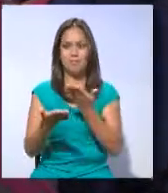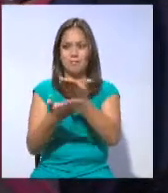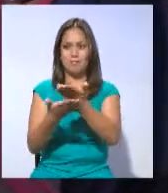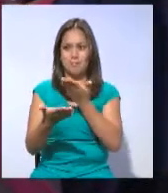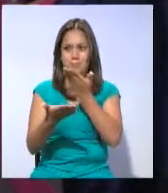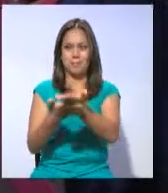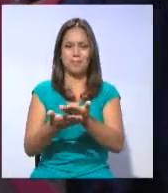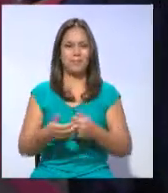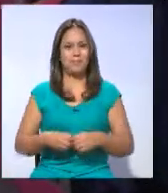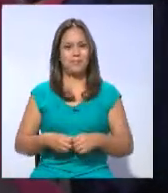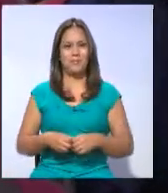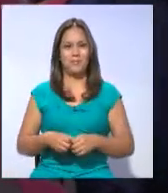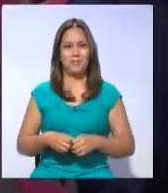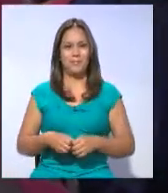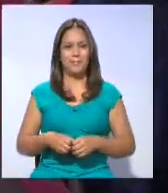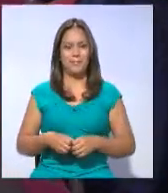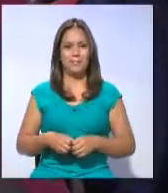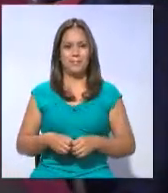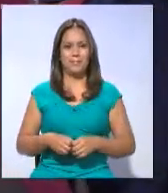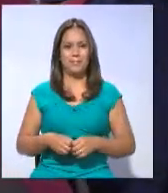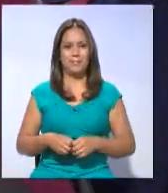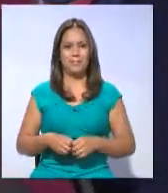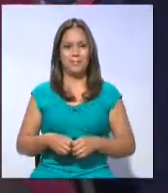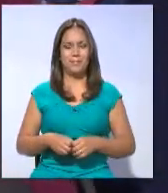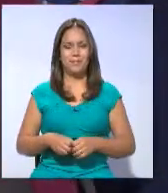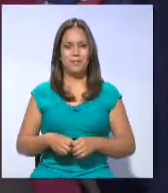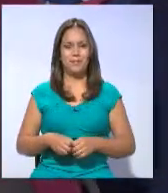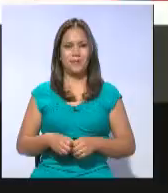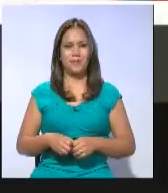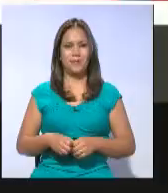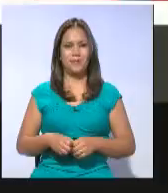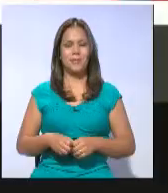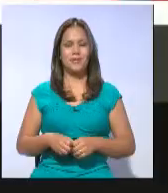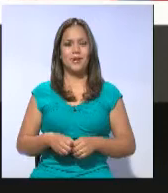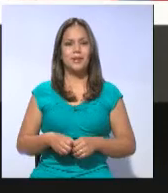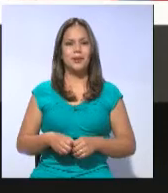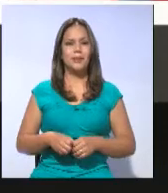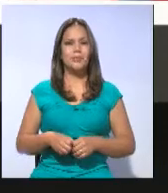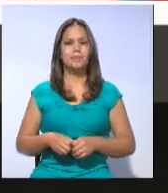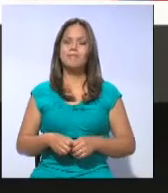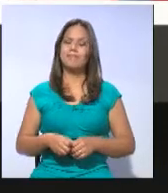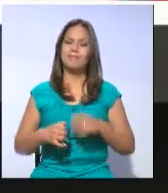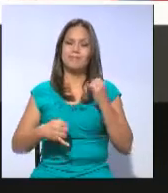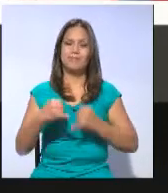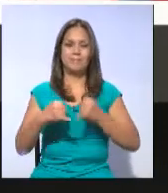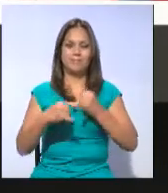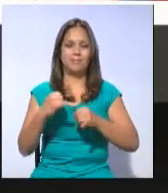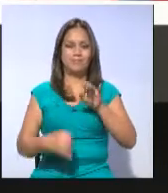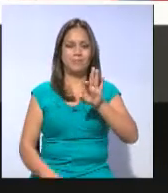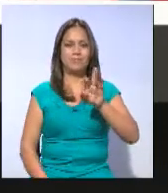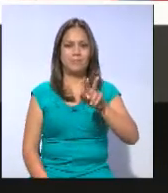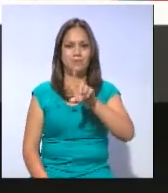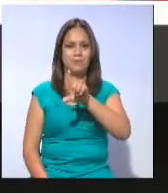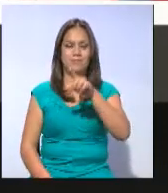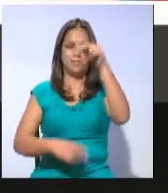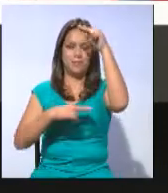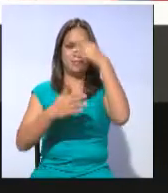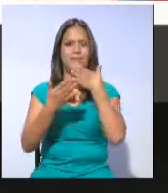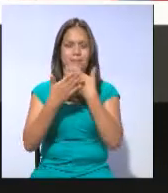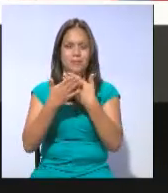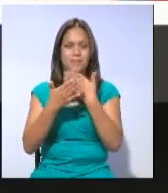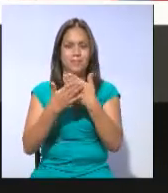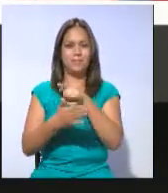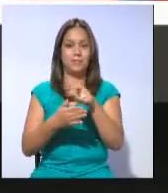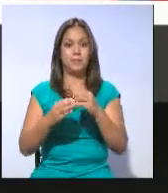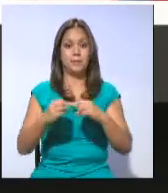ciudadanas. Mariela Logroño, TVL Noticias. Llegamos a la parte final de la emisión central de TVL Noticias.